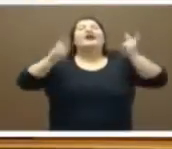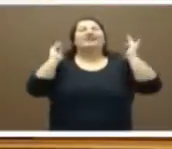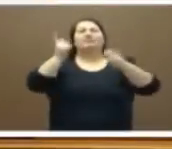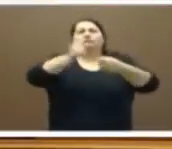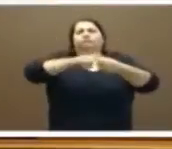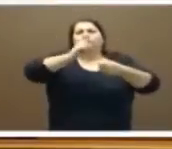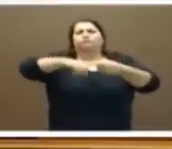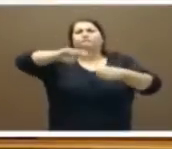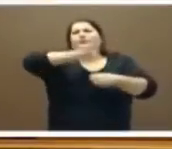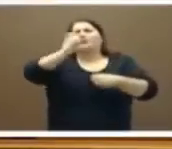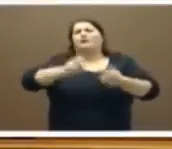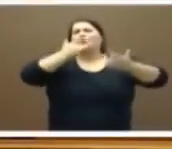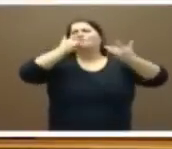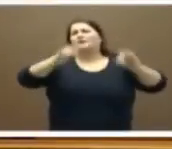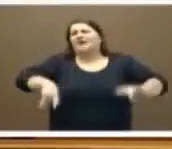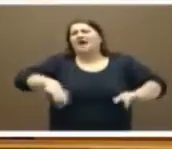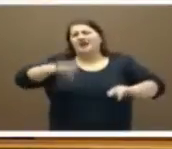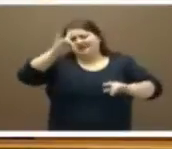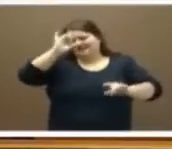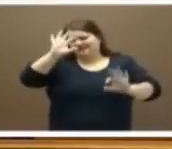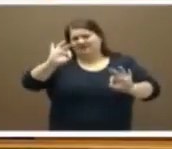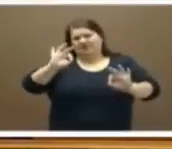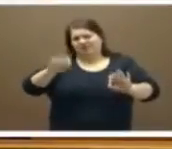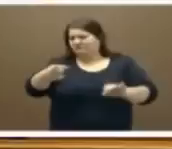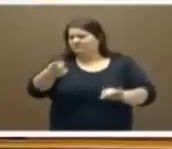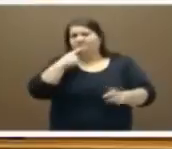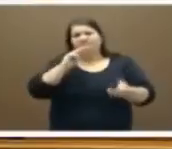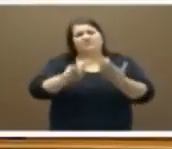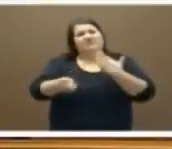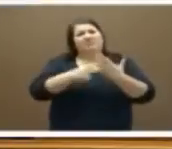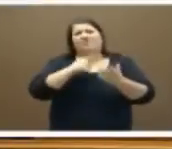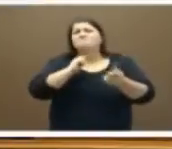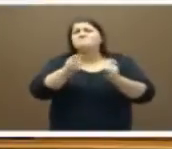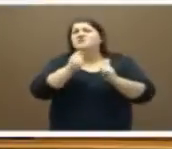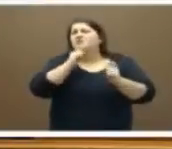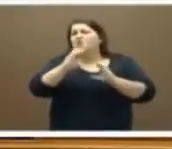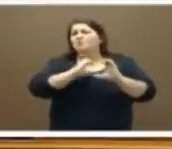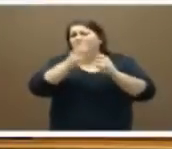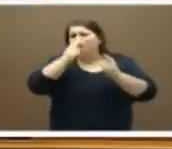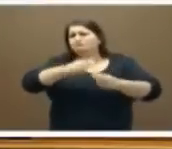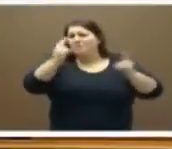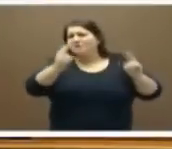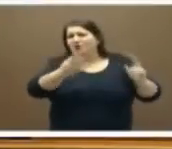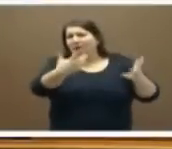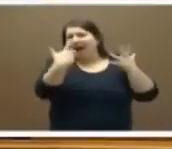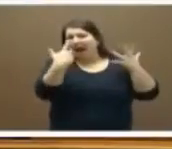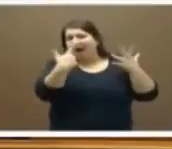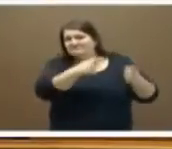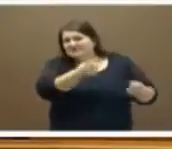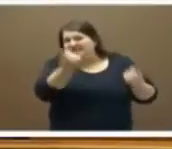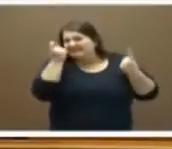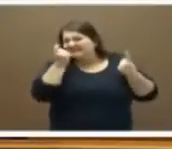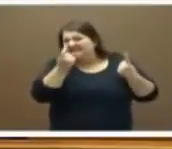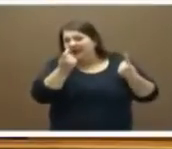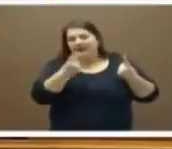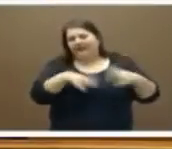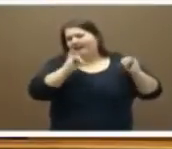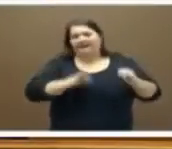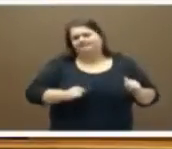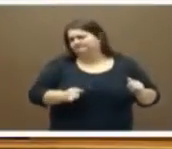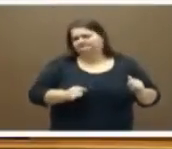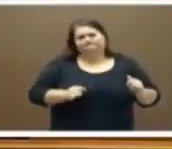participación, de neutralidad, de objetividad, de transparencia en los medios de comunicación públicos? Ninguna. Por parte de ustedes, ninguna.